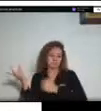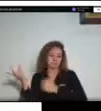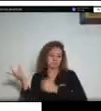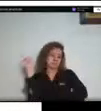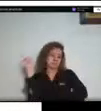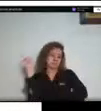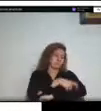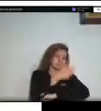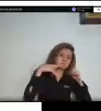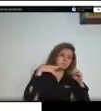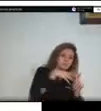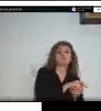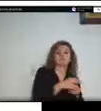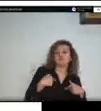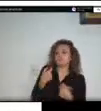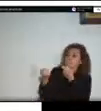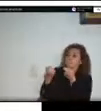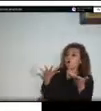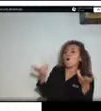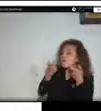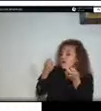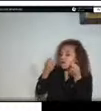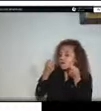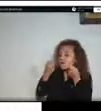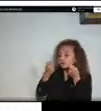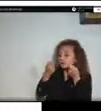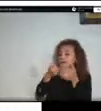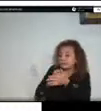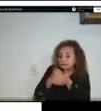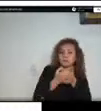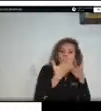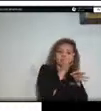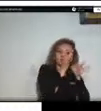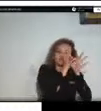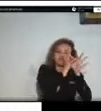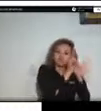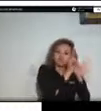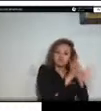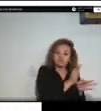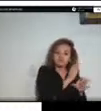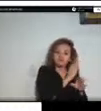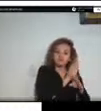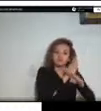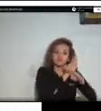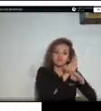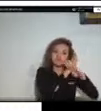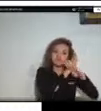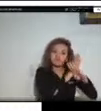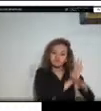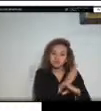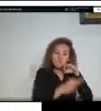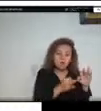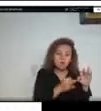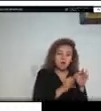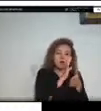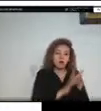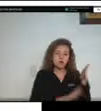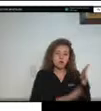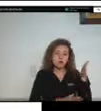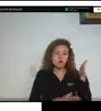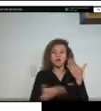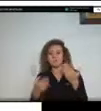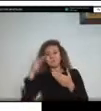por más que implementamos medidas de mitigación y control a través de la fuerza pública y diferentes tipos de acuerdos pues es una